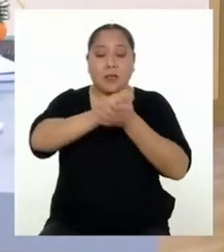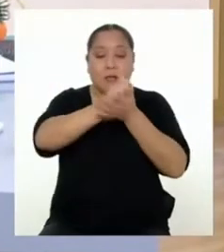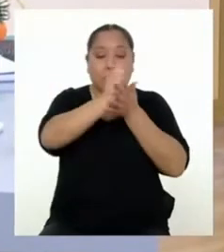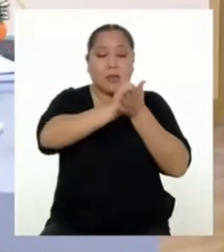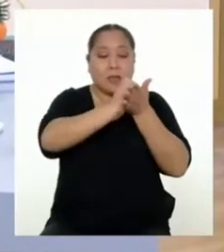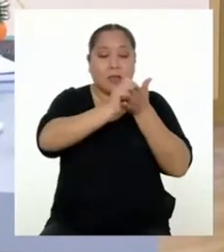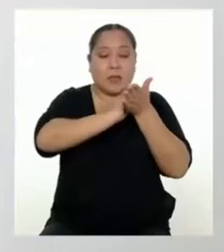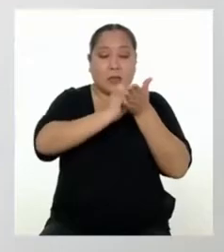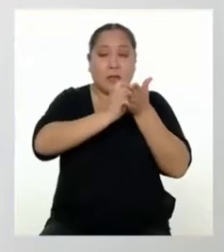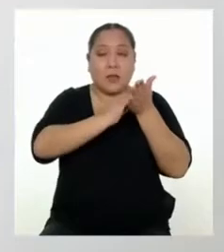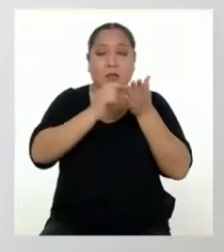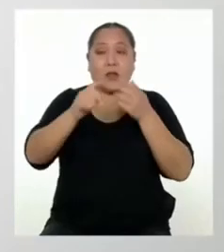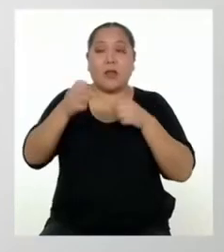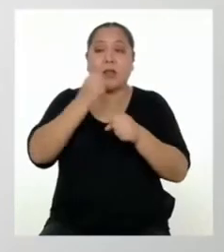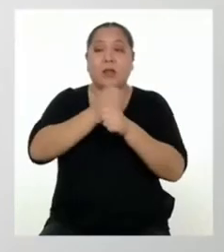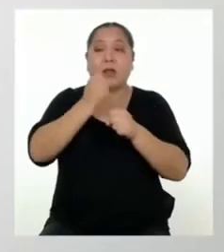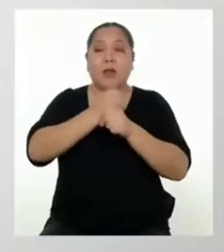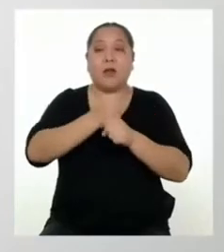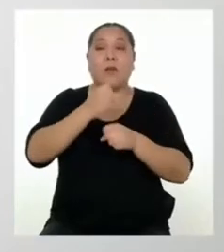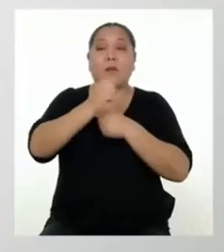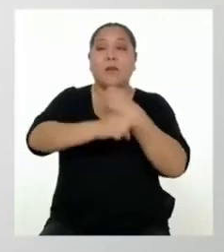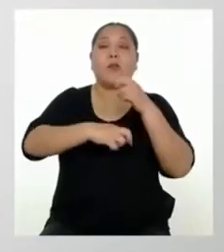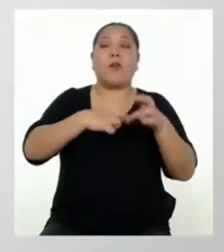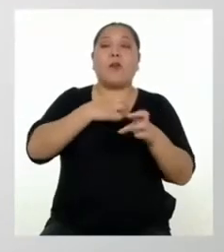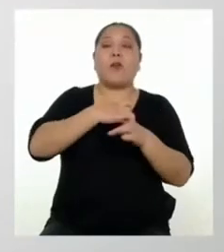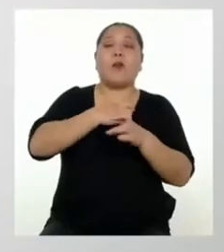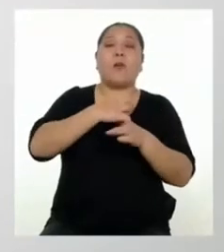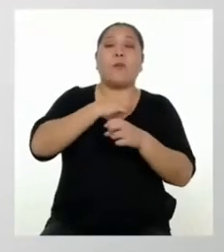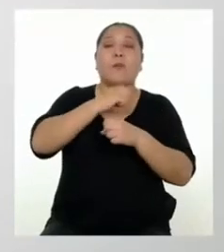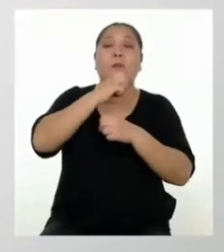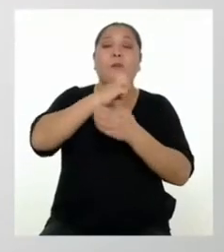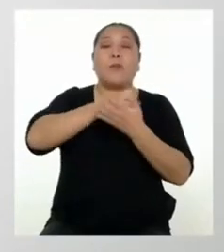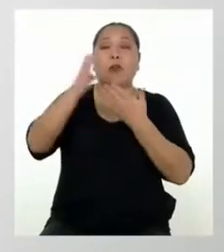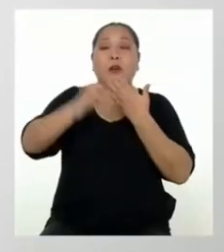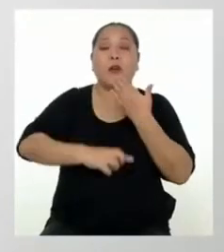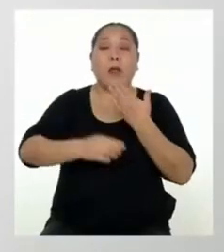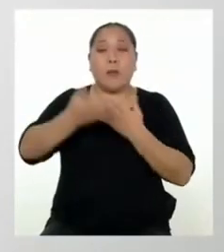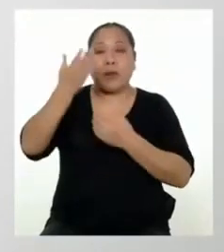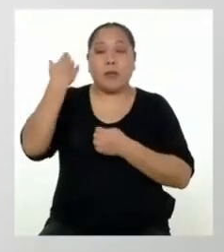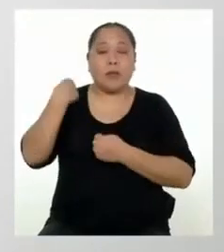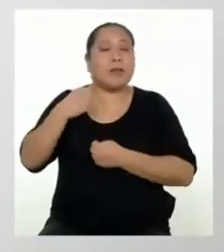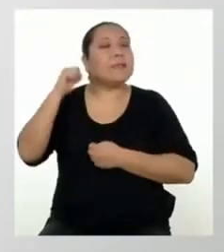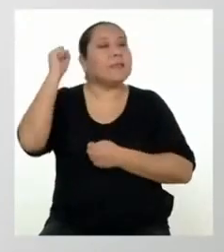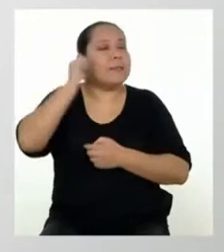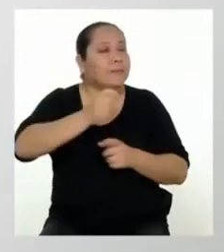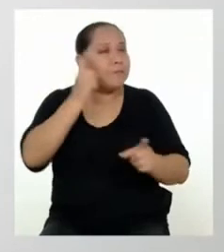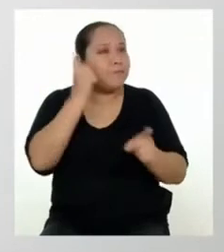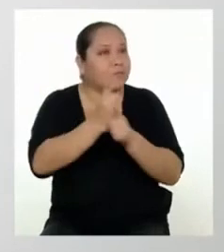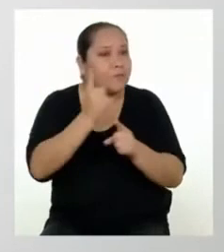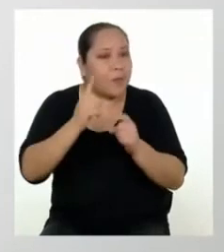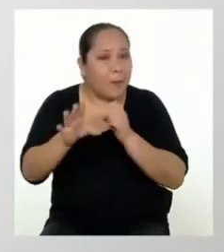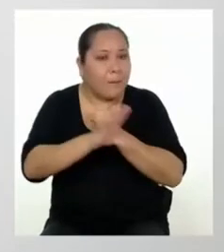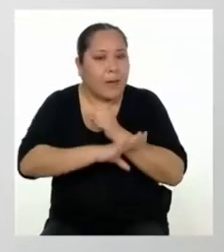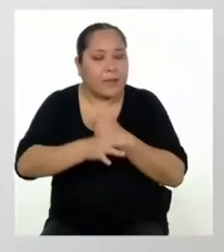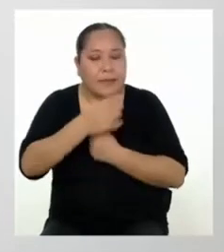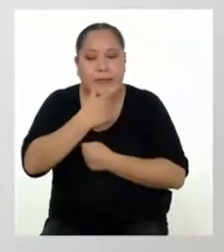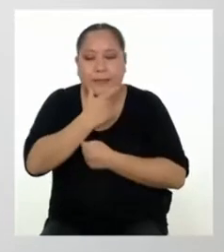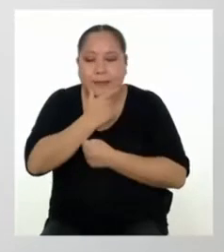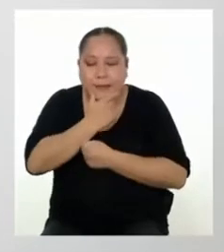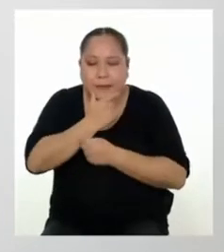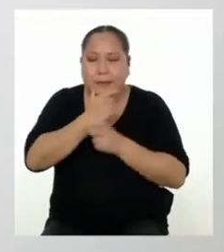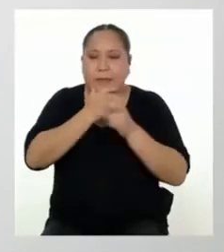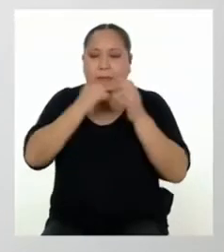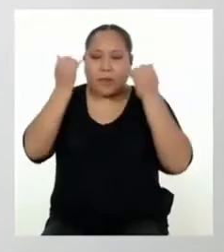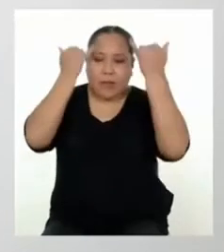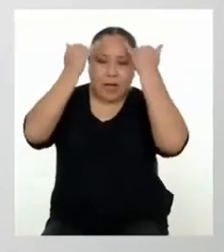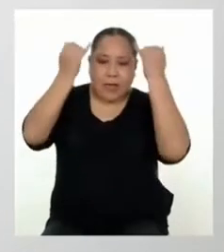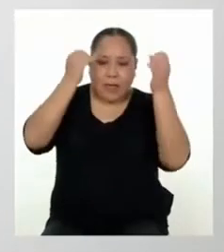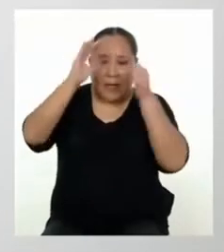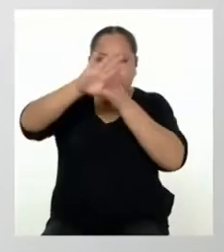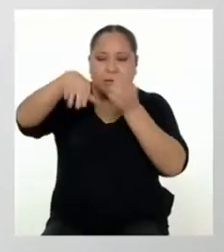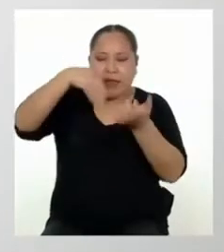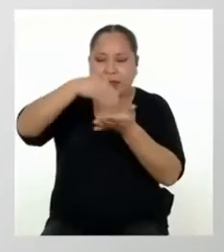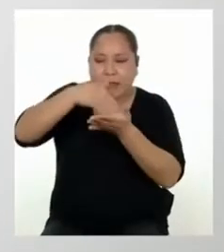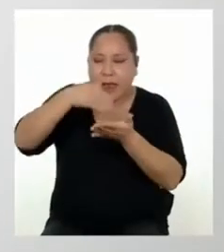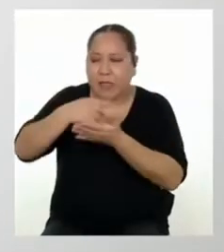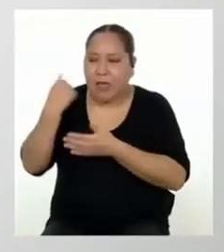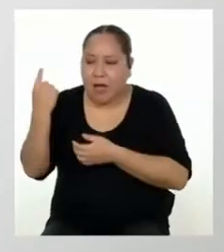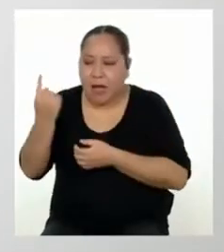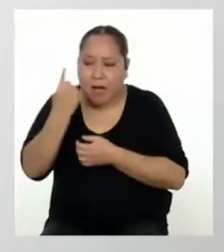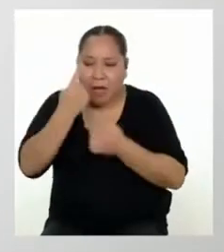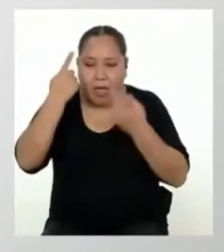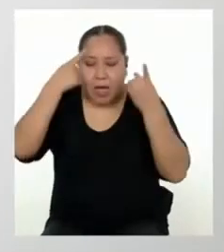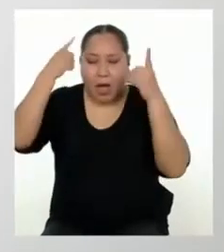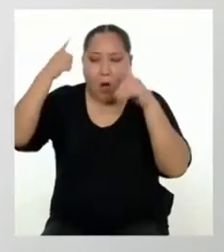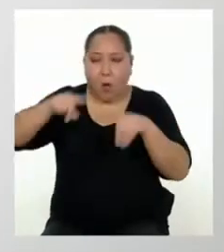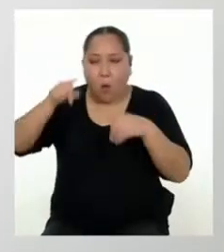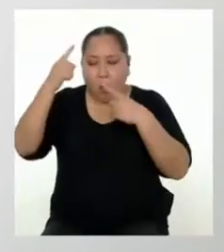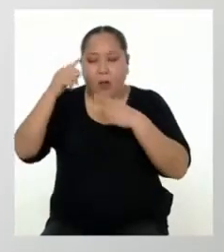trabajamos en el programa anterior. Efectivamente. Como base, deberíamos tener una idea central de cada acuerdo. Luego la